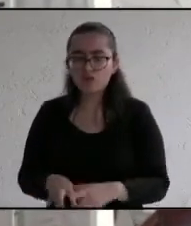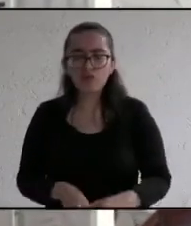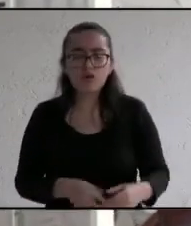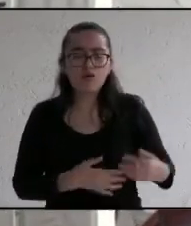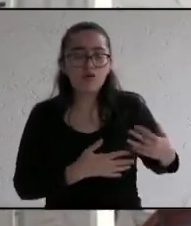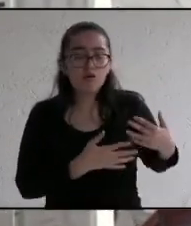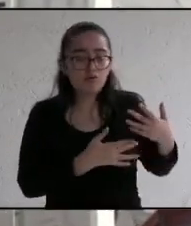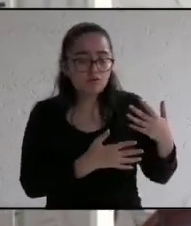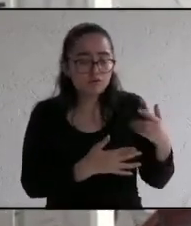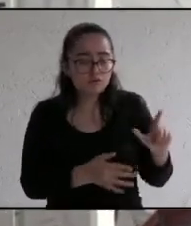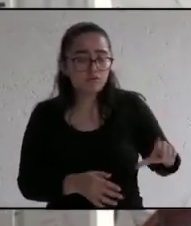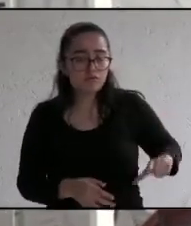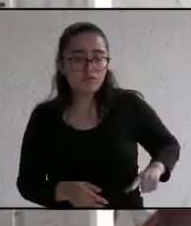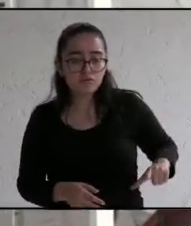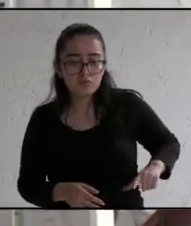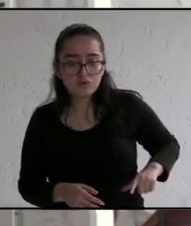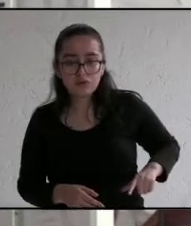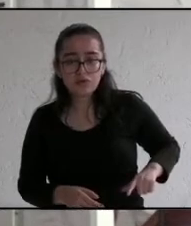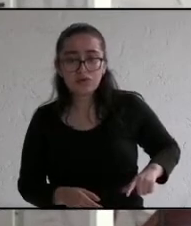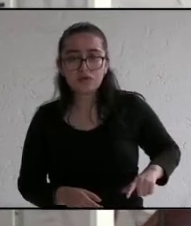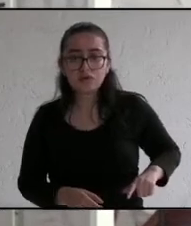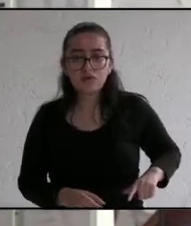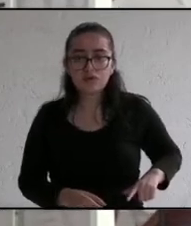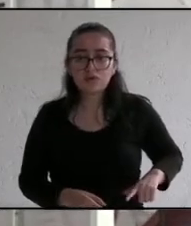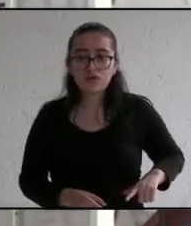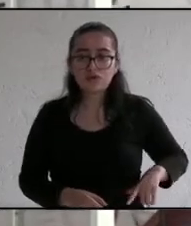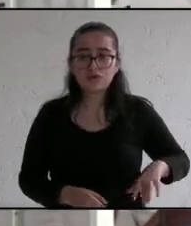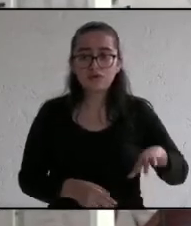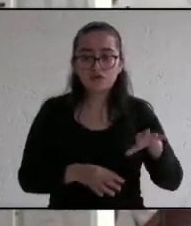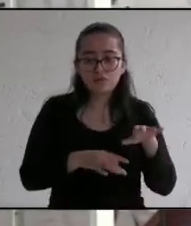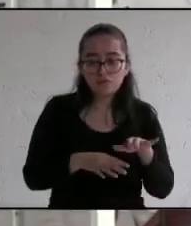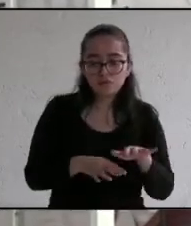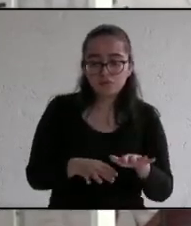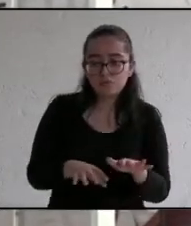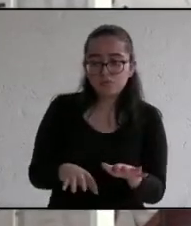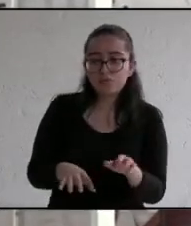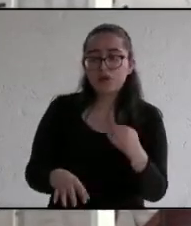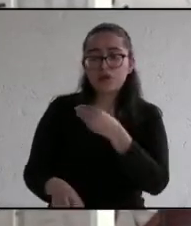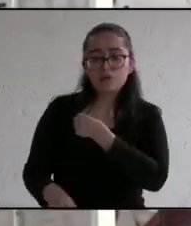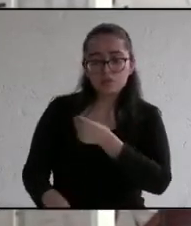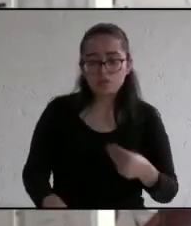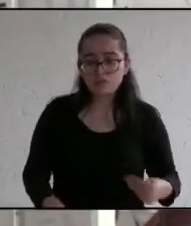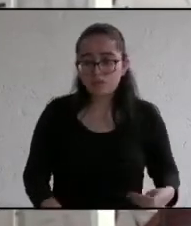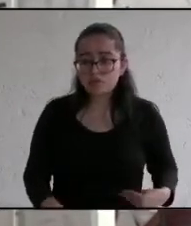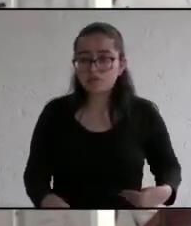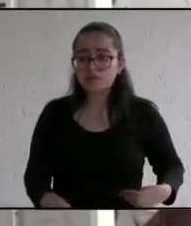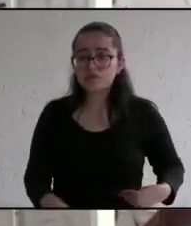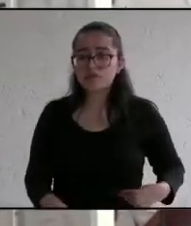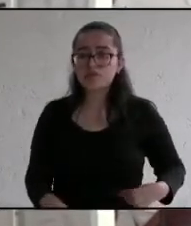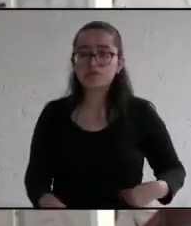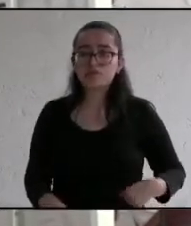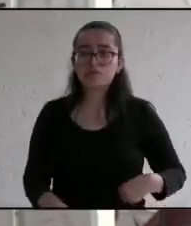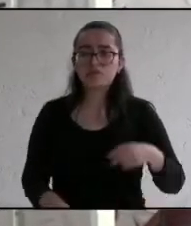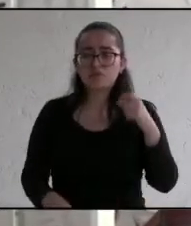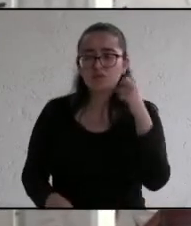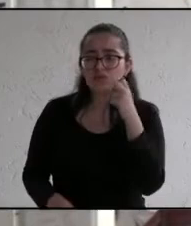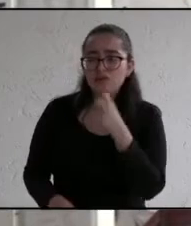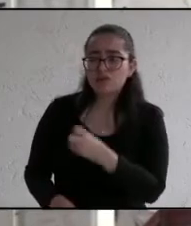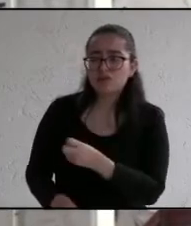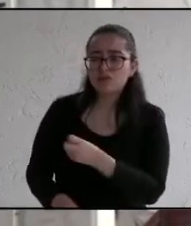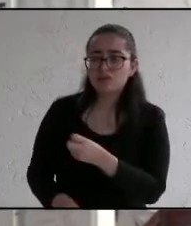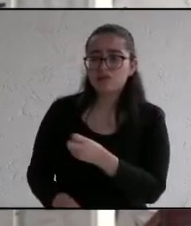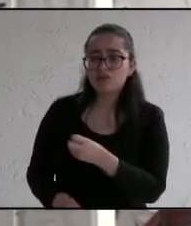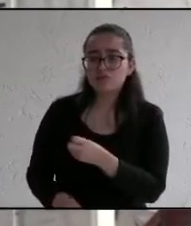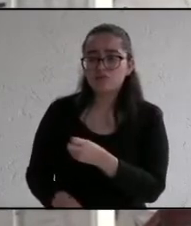y también pasa una administración en cuanto a los agentes municipales las autoridades locales es ahí cuando se rompe ya